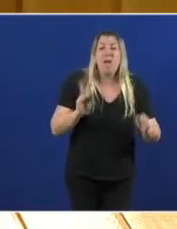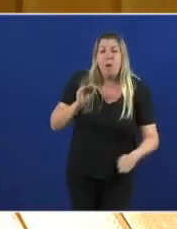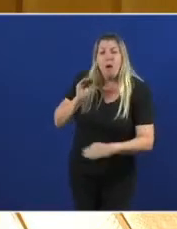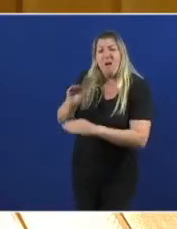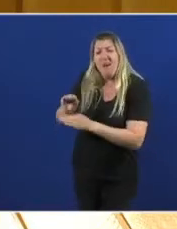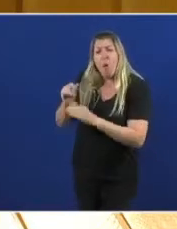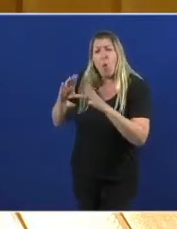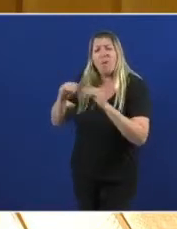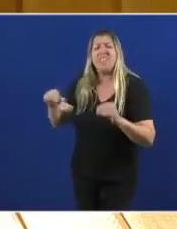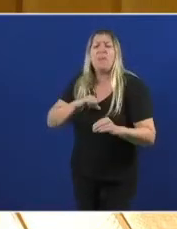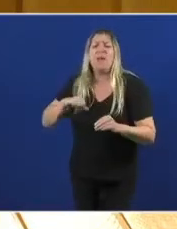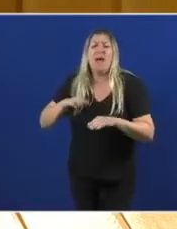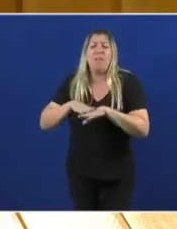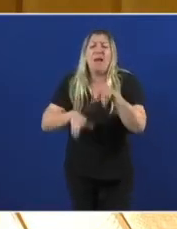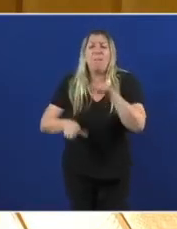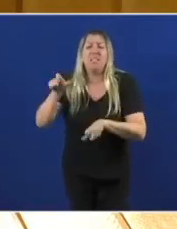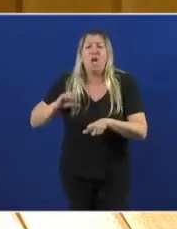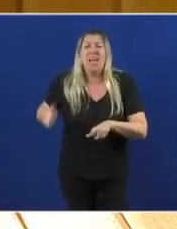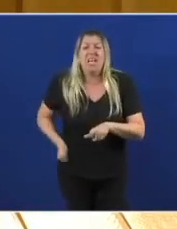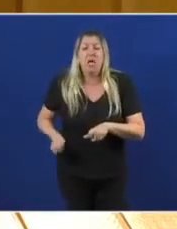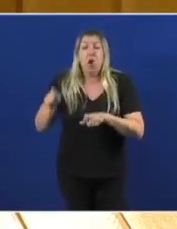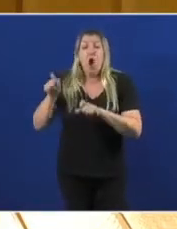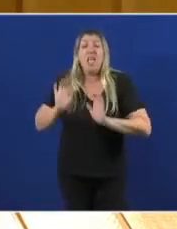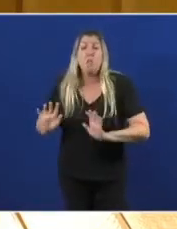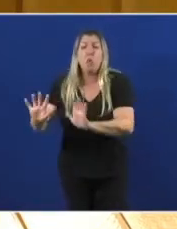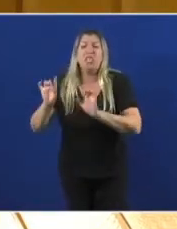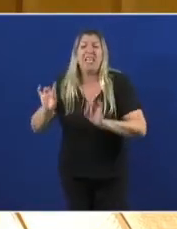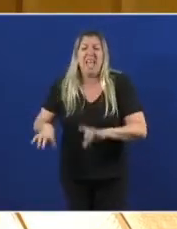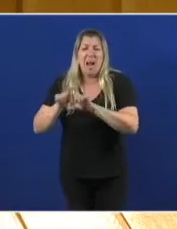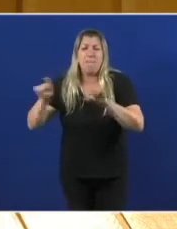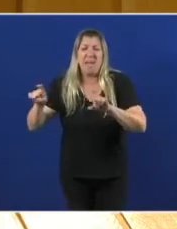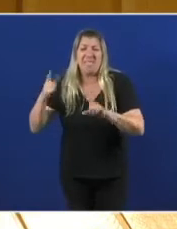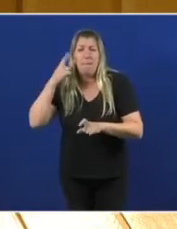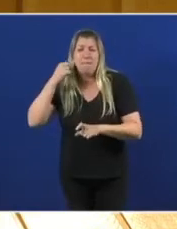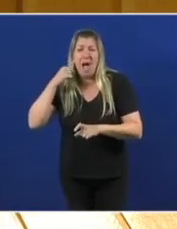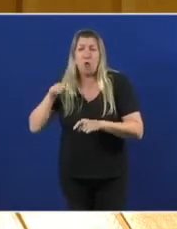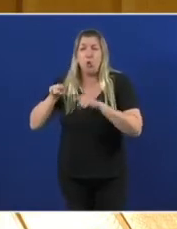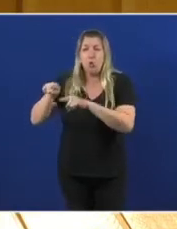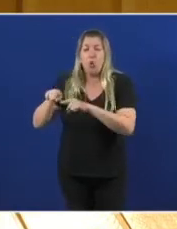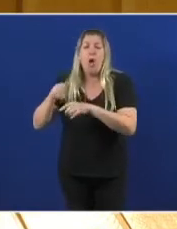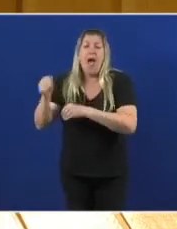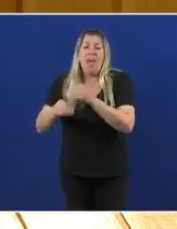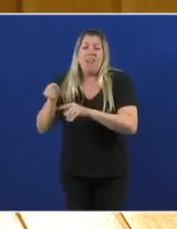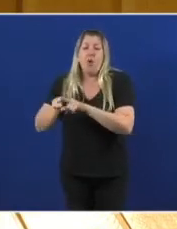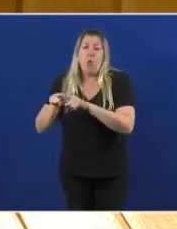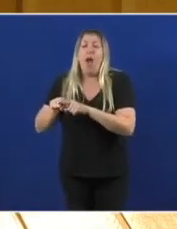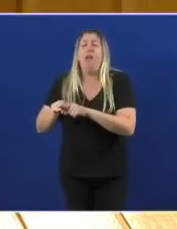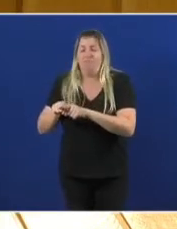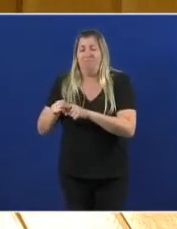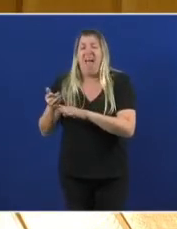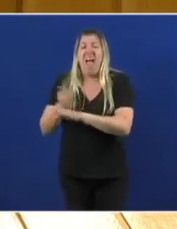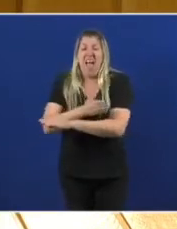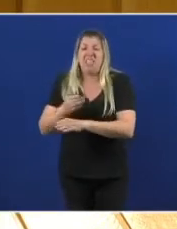privada para ricos impulsada por un banco o que previamente lle permitiu dar un pelotazo coas caixas de aforro.